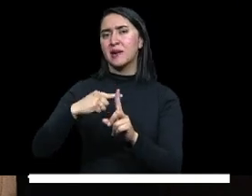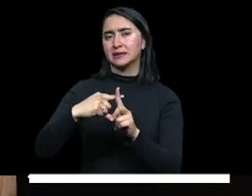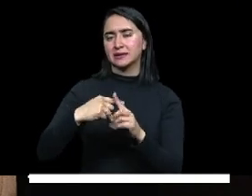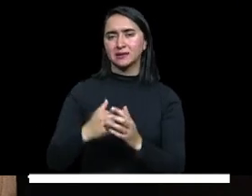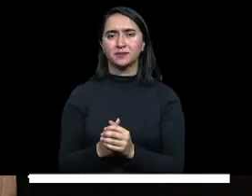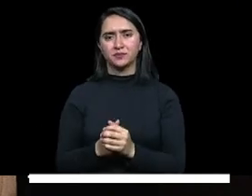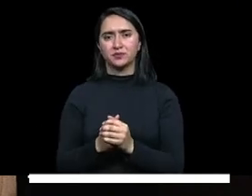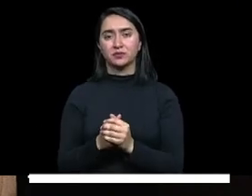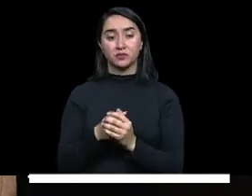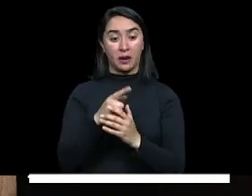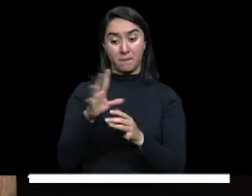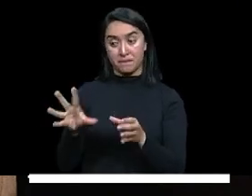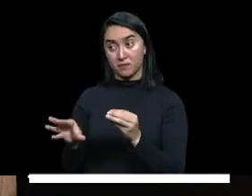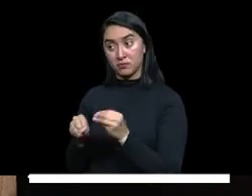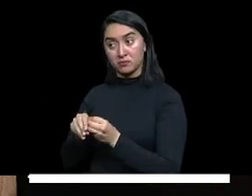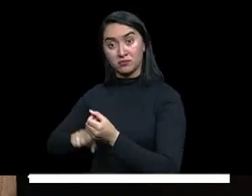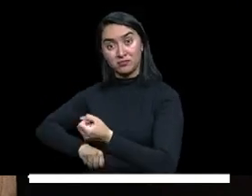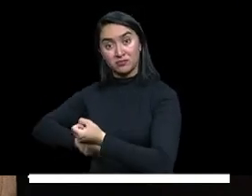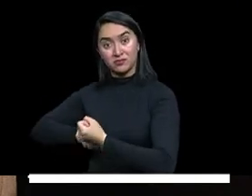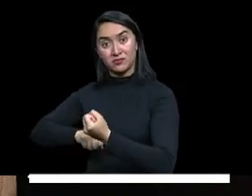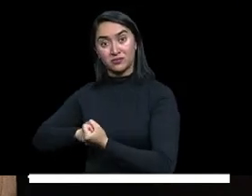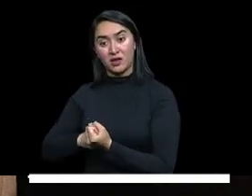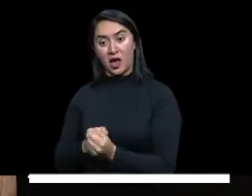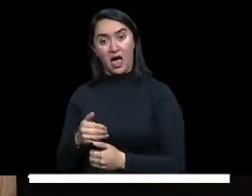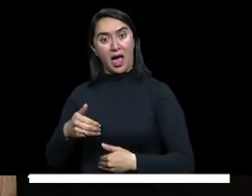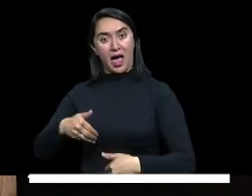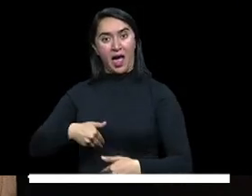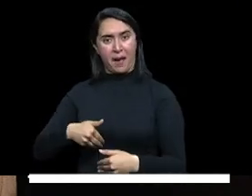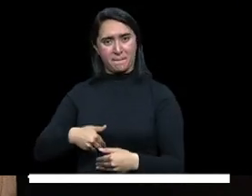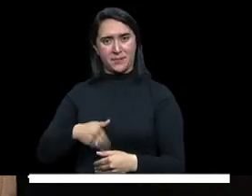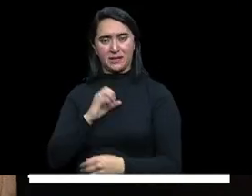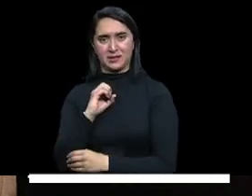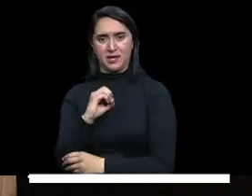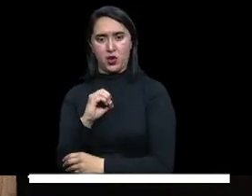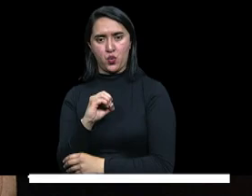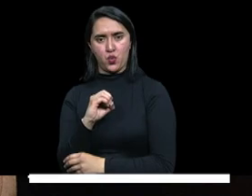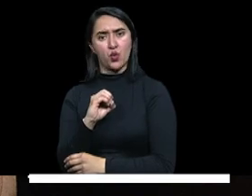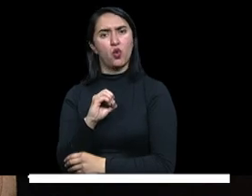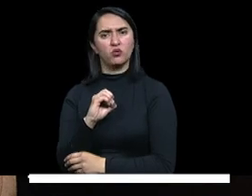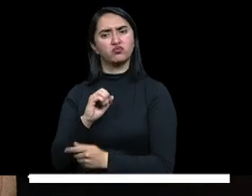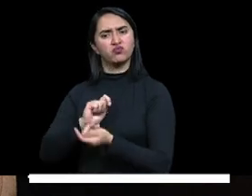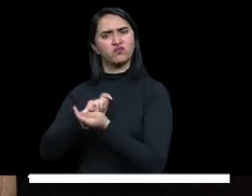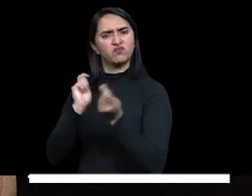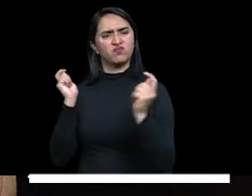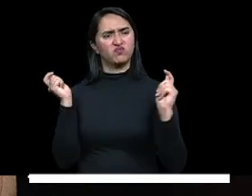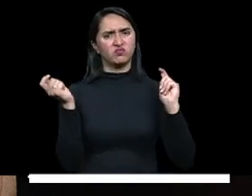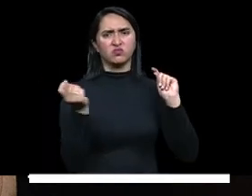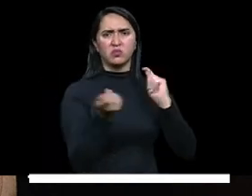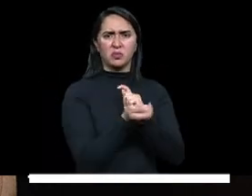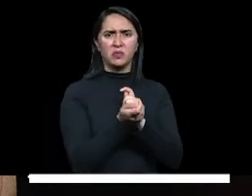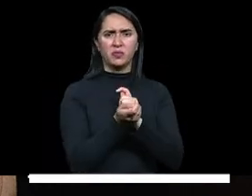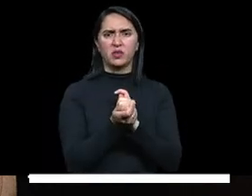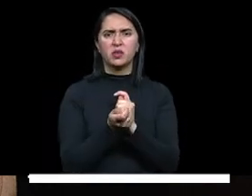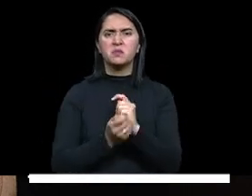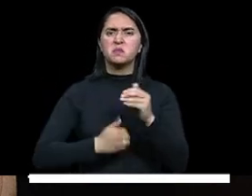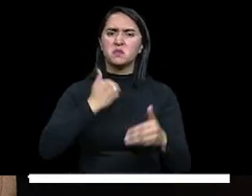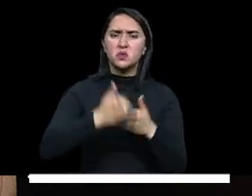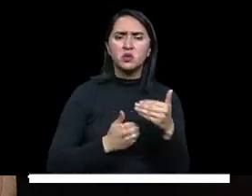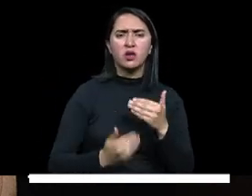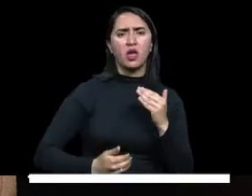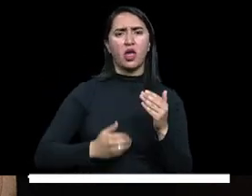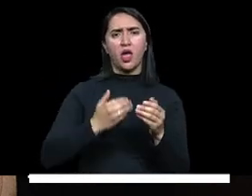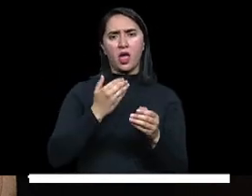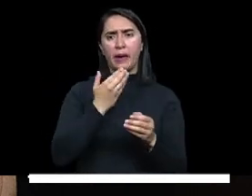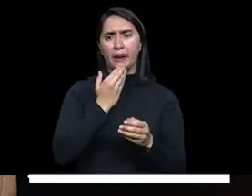programa Hambre Cero y transciende las aulas de clase para llegar a los hogares durante el receso escolar para